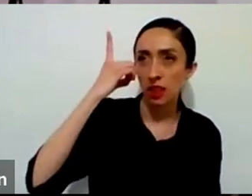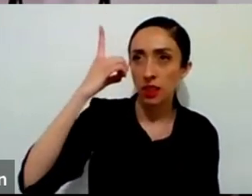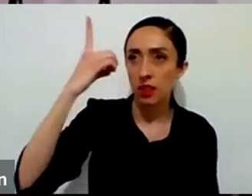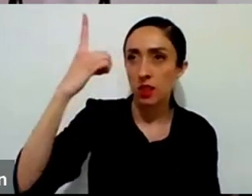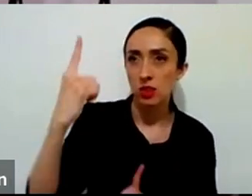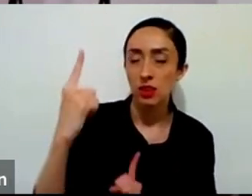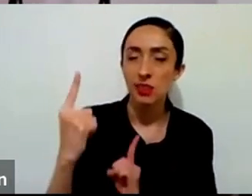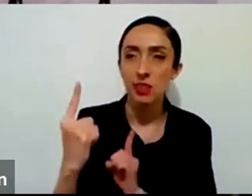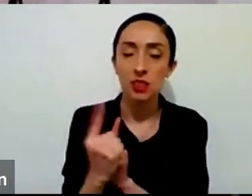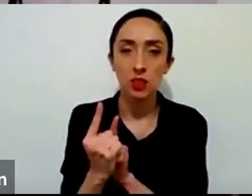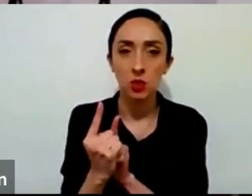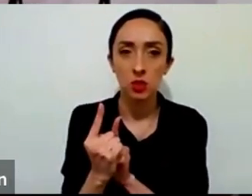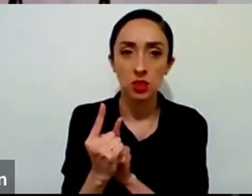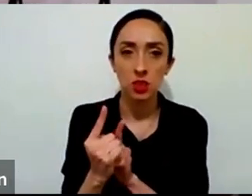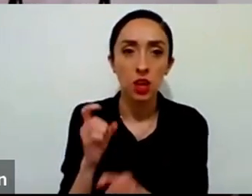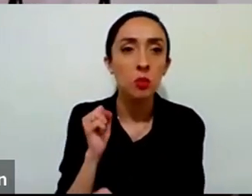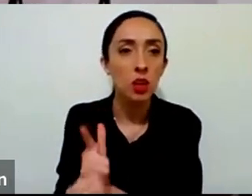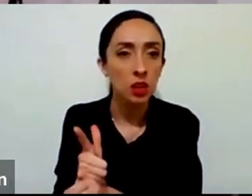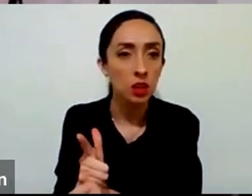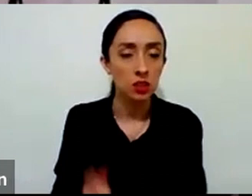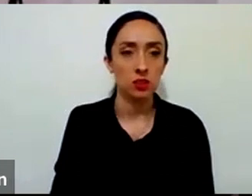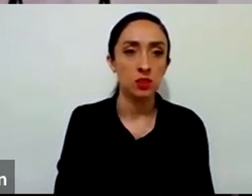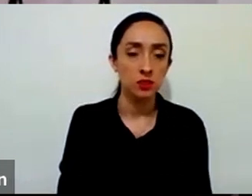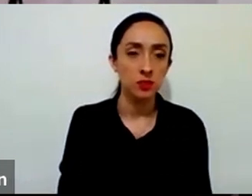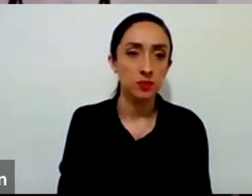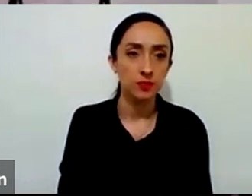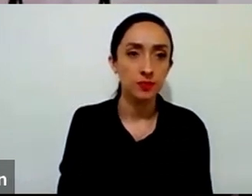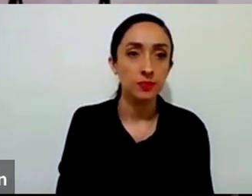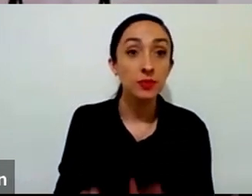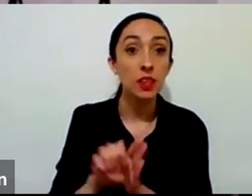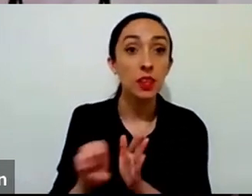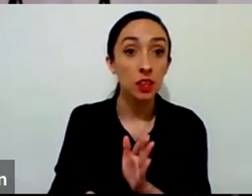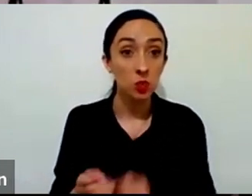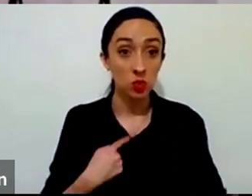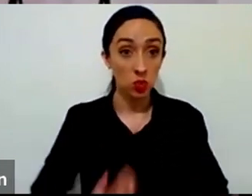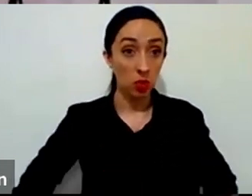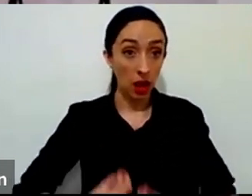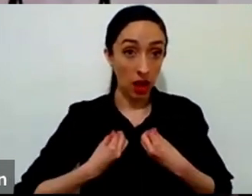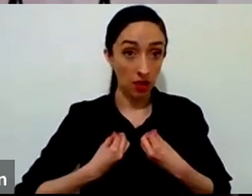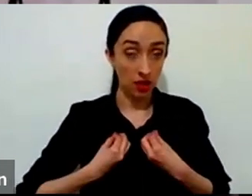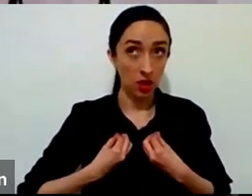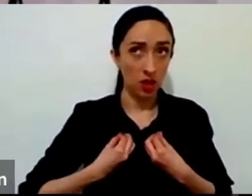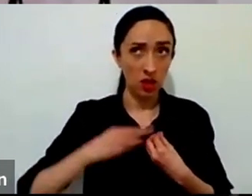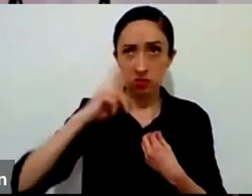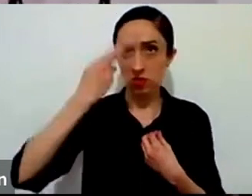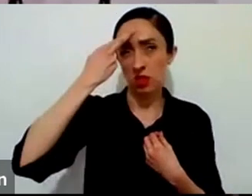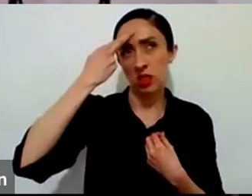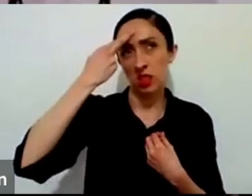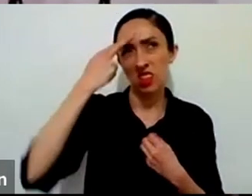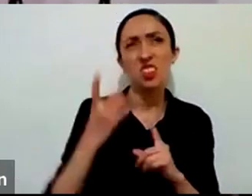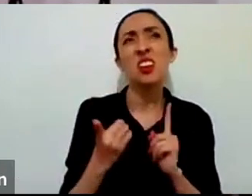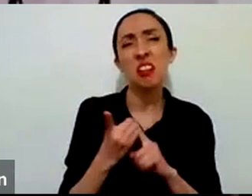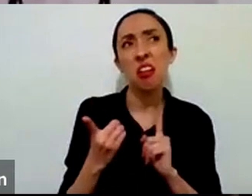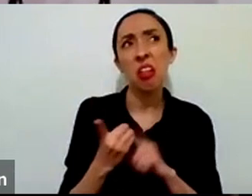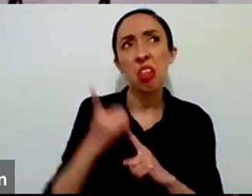tal vez con un ejemplo es suficiente ¿en qué lugar de mi vida encuentro a Dios? hago